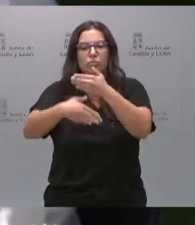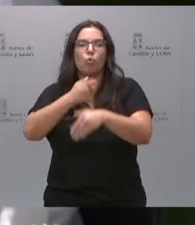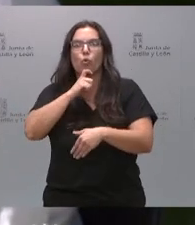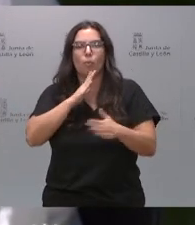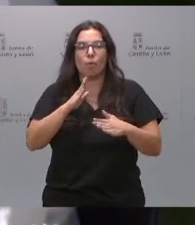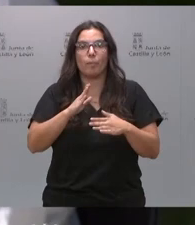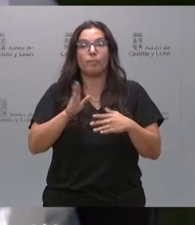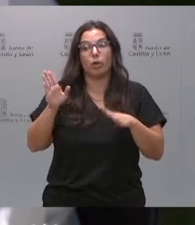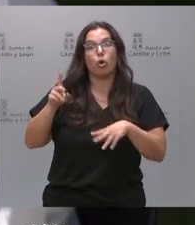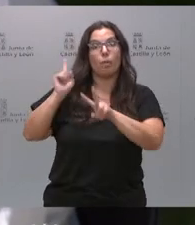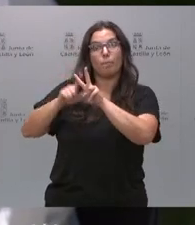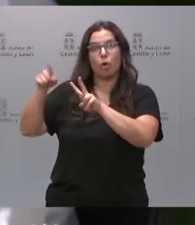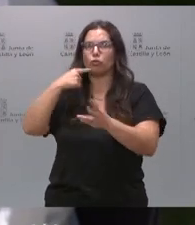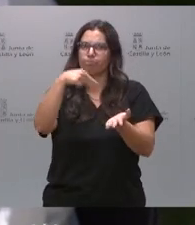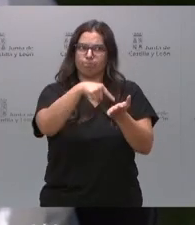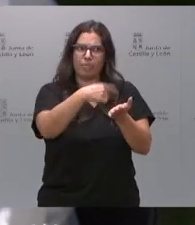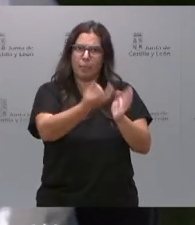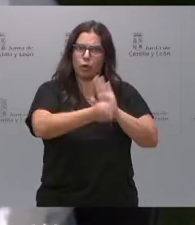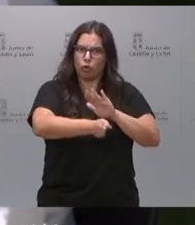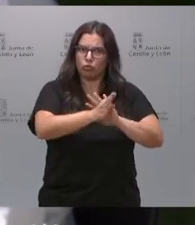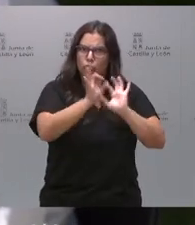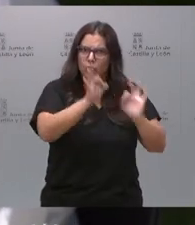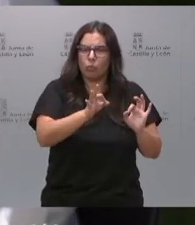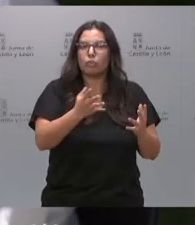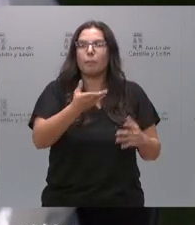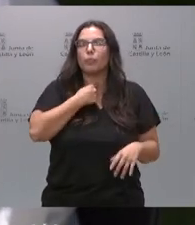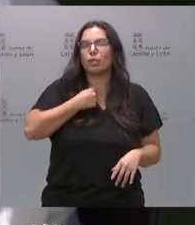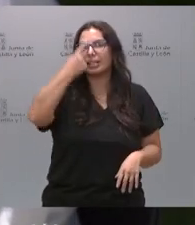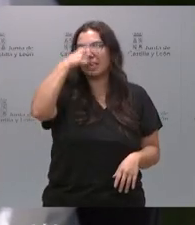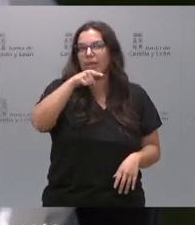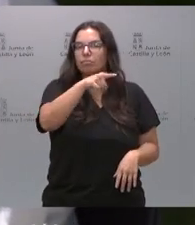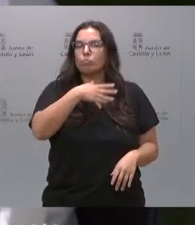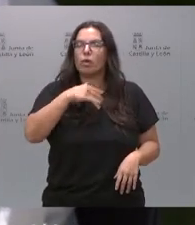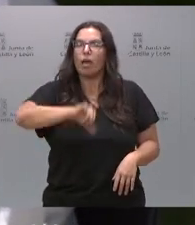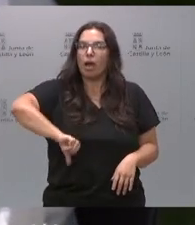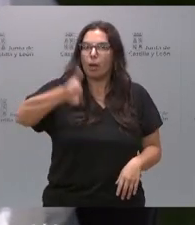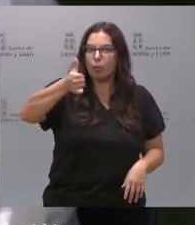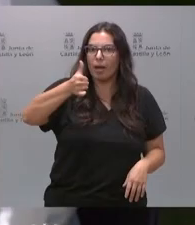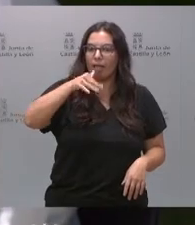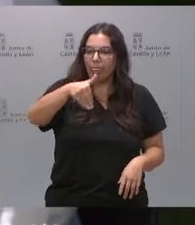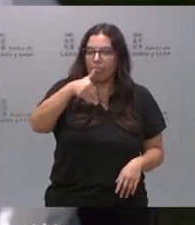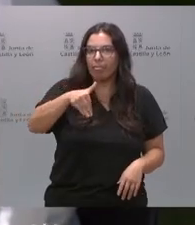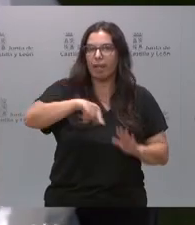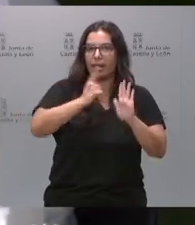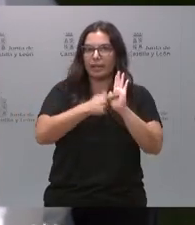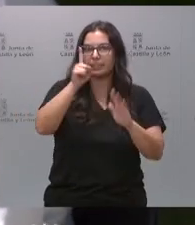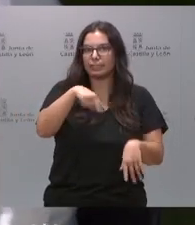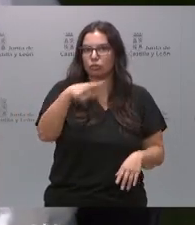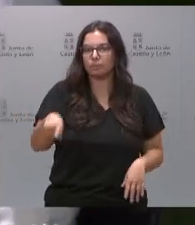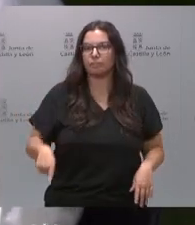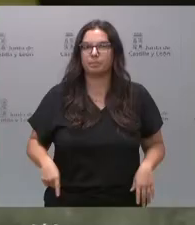mientras su socio de gobierno le exige que tire para adelante. Me gustaría saber si se va a aprobar en este año.